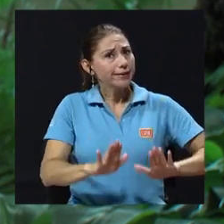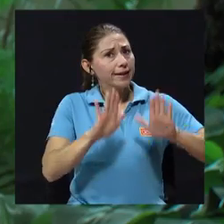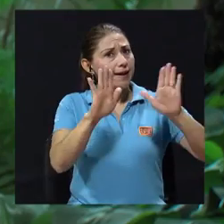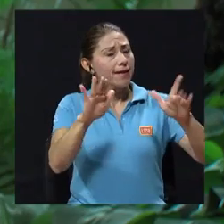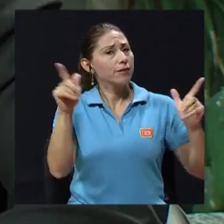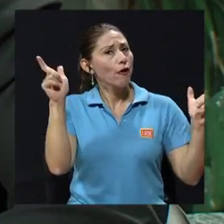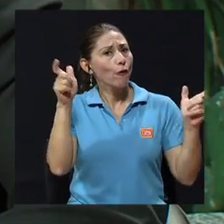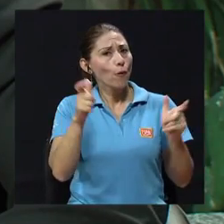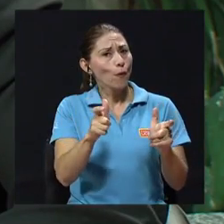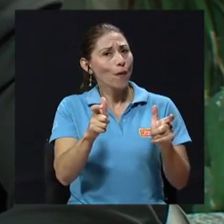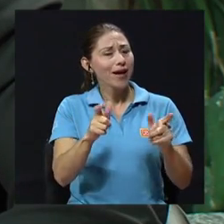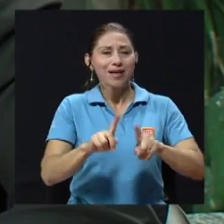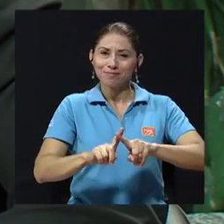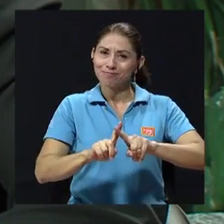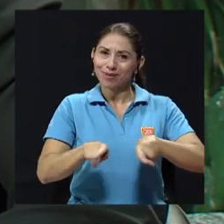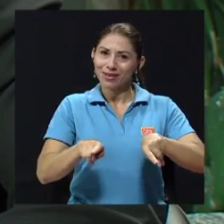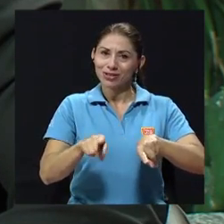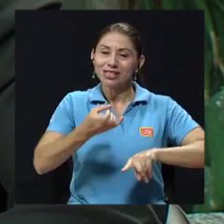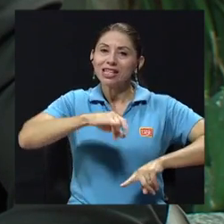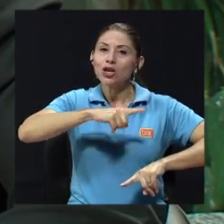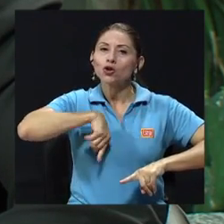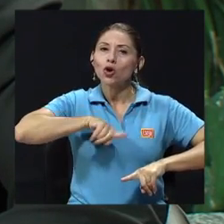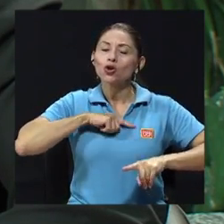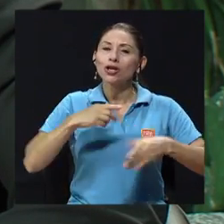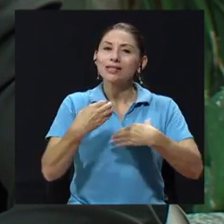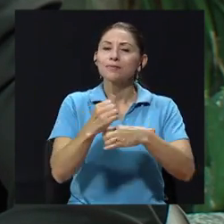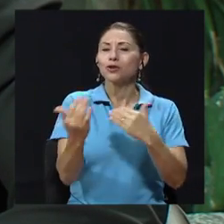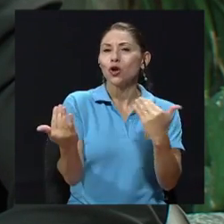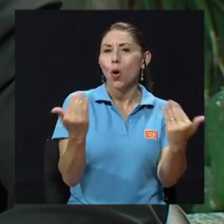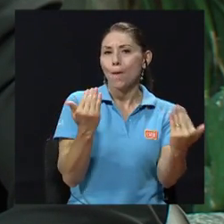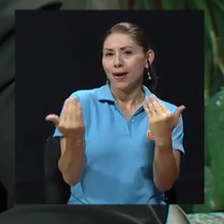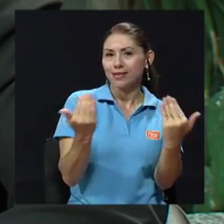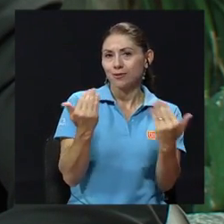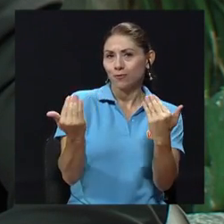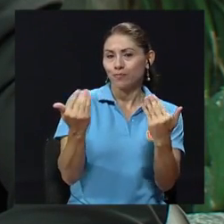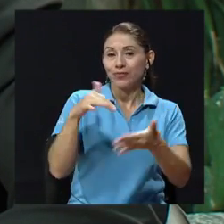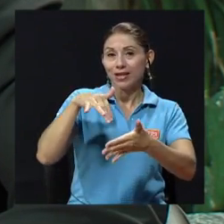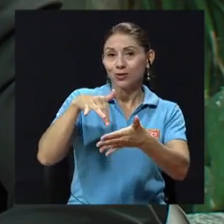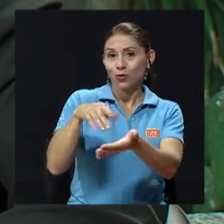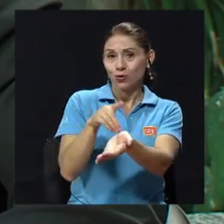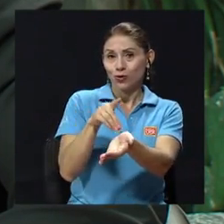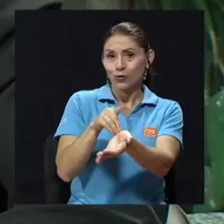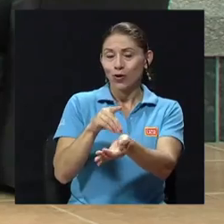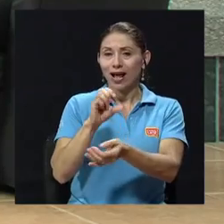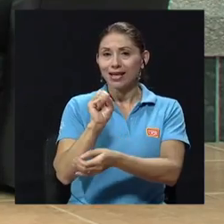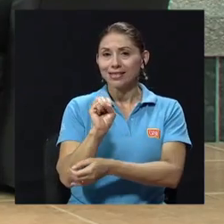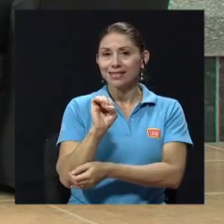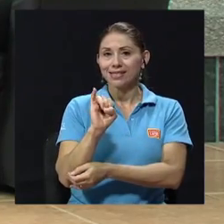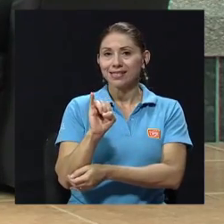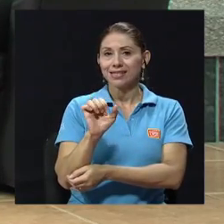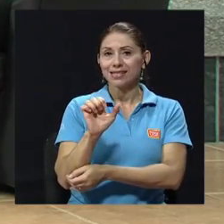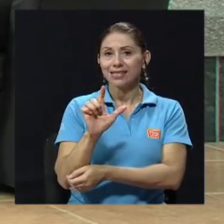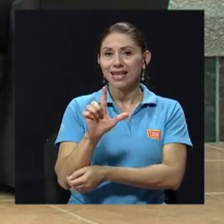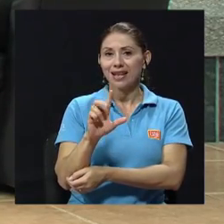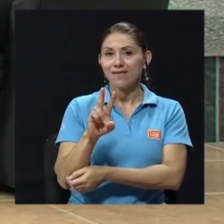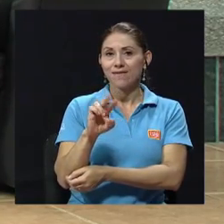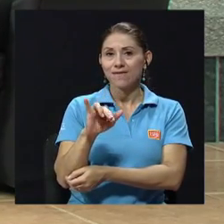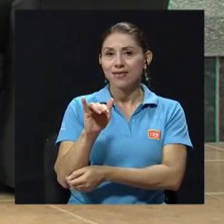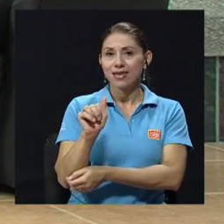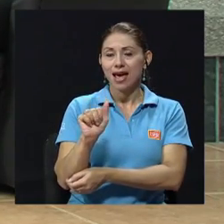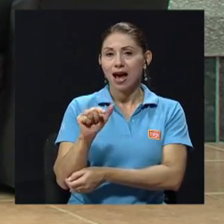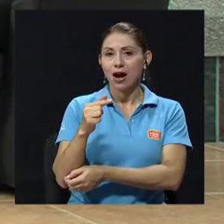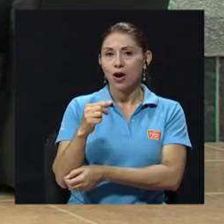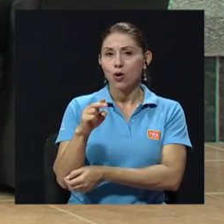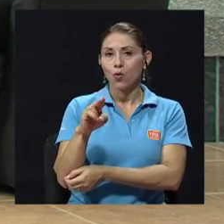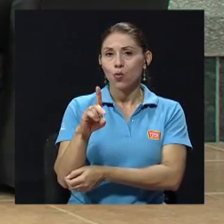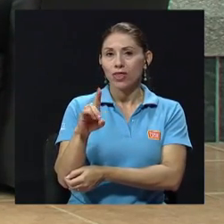bajado! No obstante, si nosotros comparamos estudios que ha hecho la doctora Silvia Budiño, se ha visto